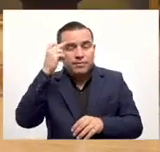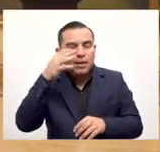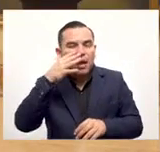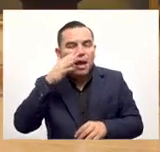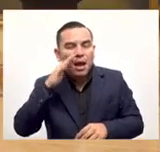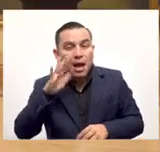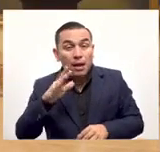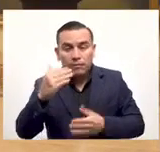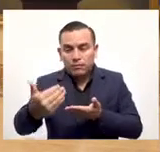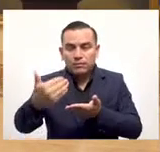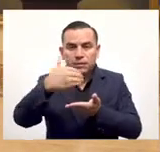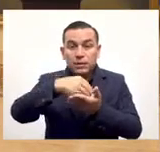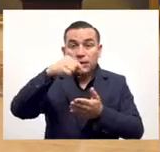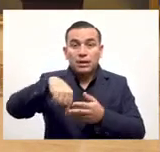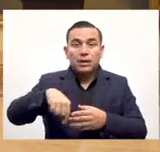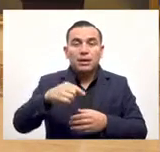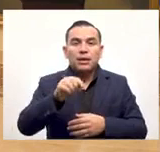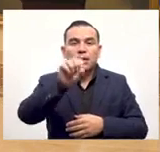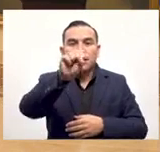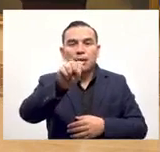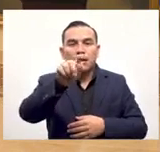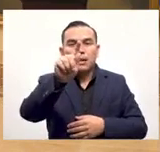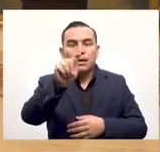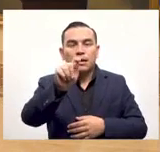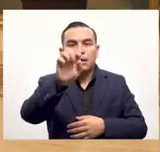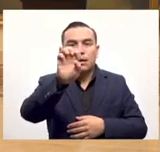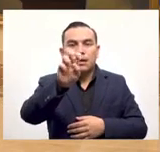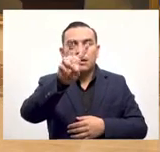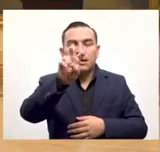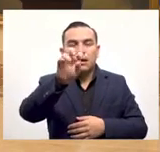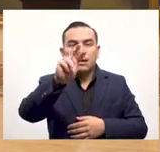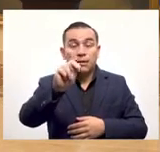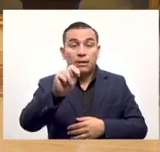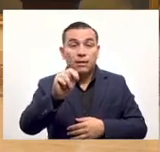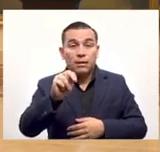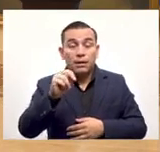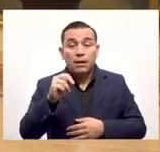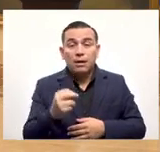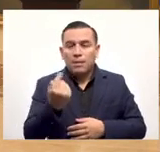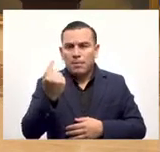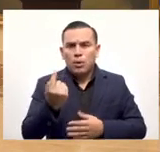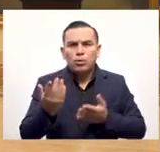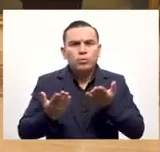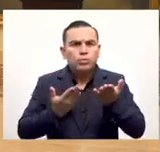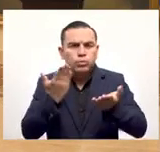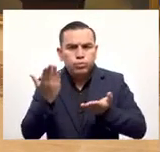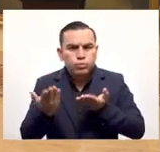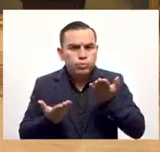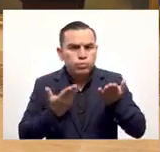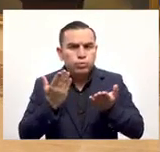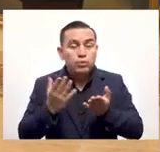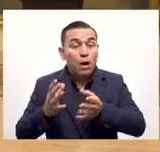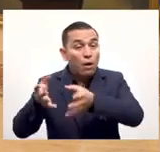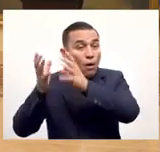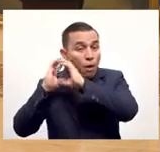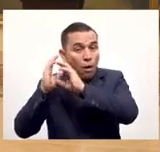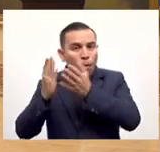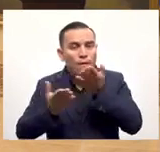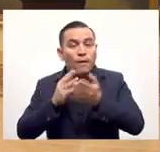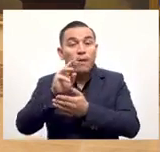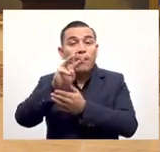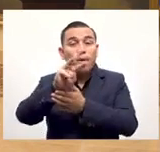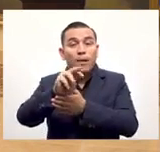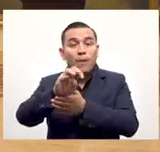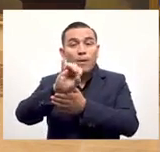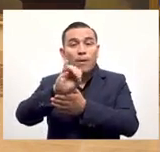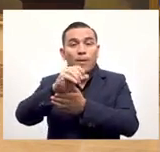Entonces un ejemplo viene un turista vamos a decir Steve y viene un comerciante salvadoreño que vende cocos en